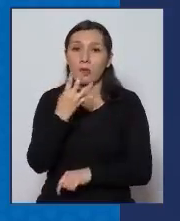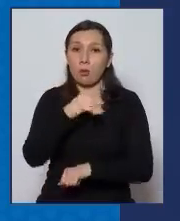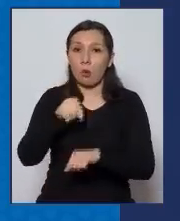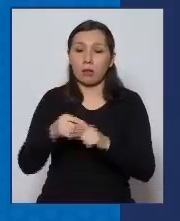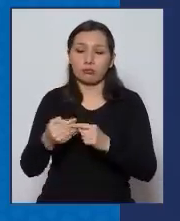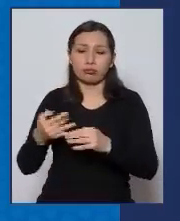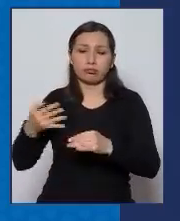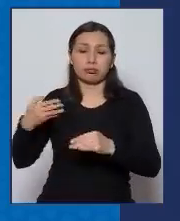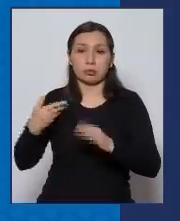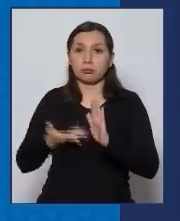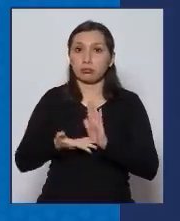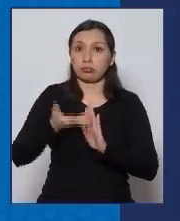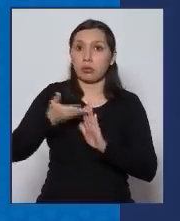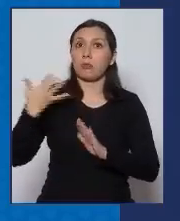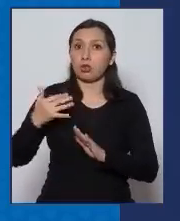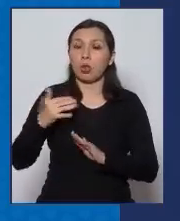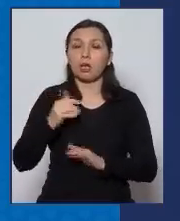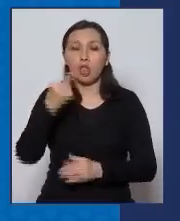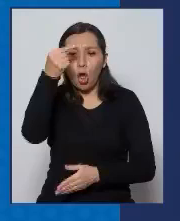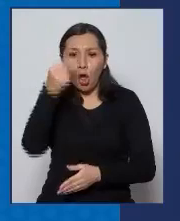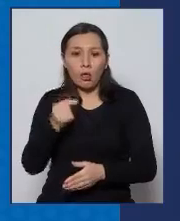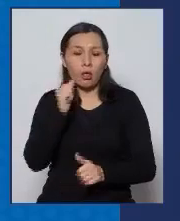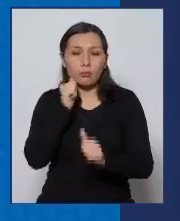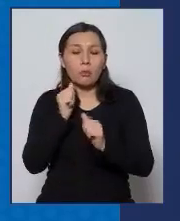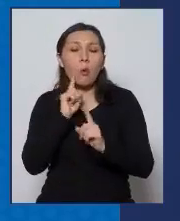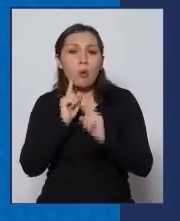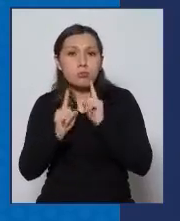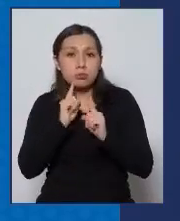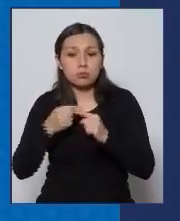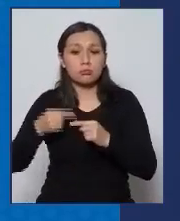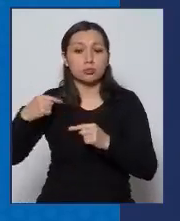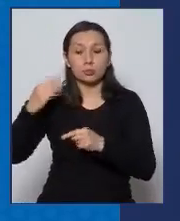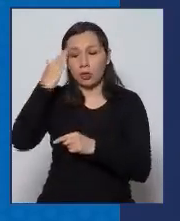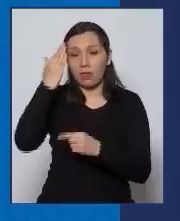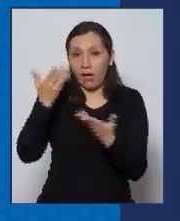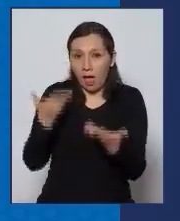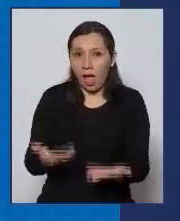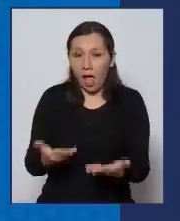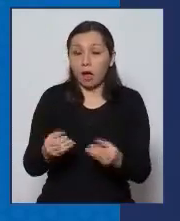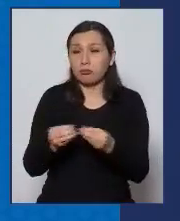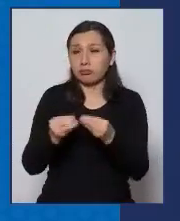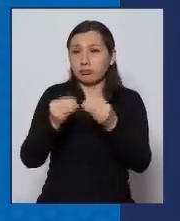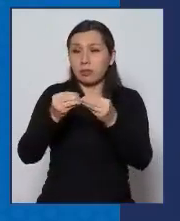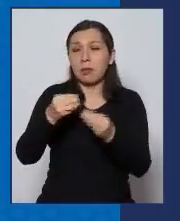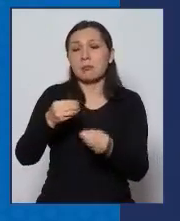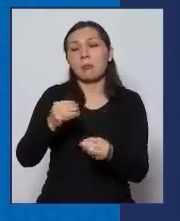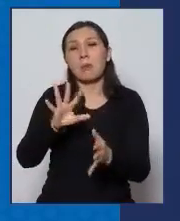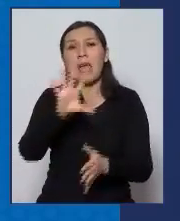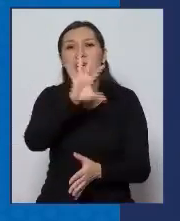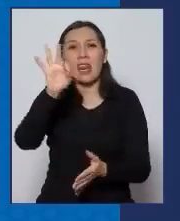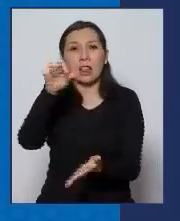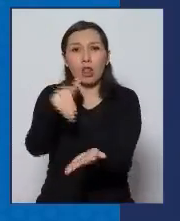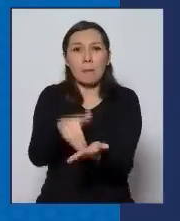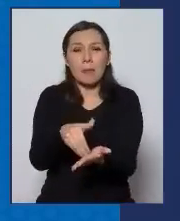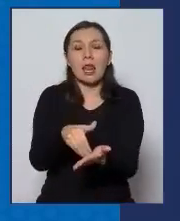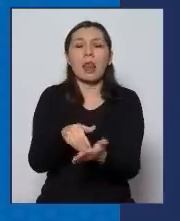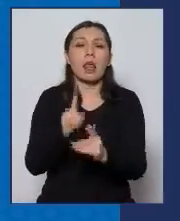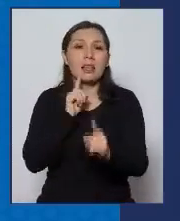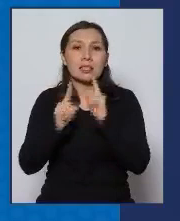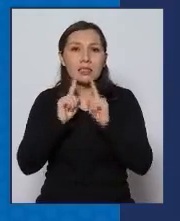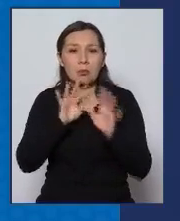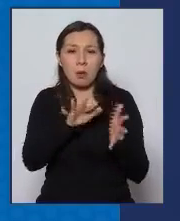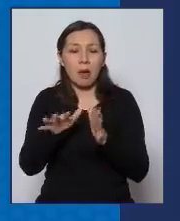horas un incremento relevante respecto a los días anteriores y a la fecha llevamos más de medio millón de exámenes exactamente